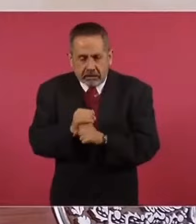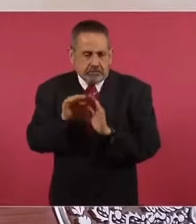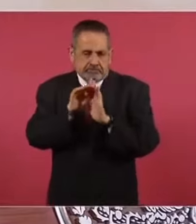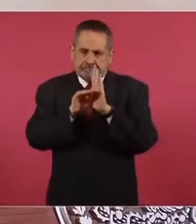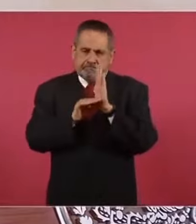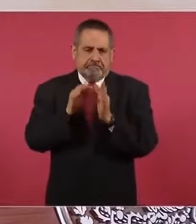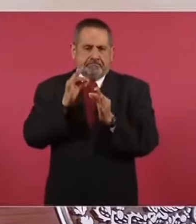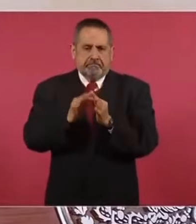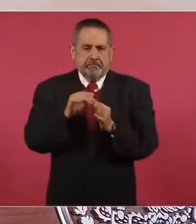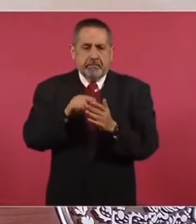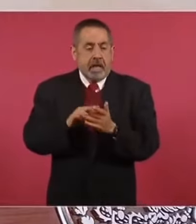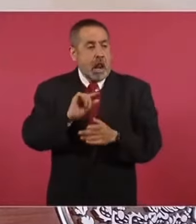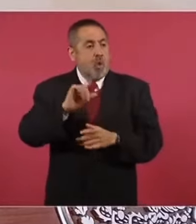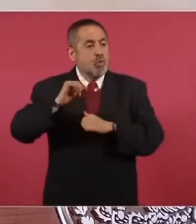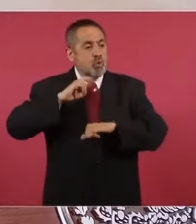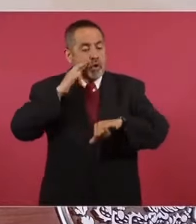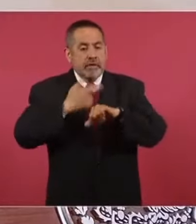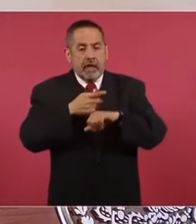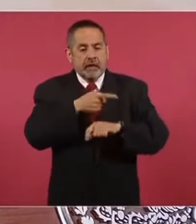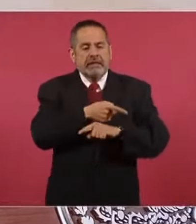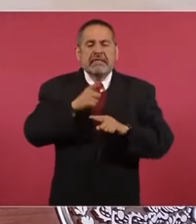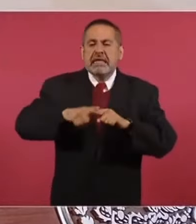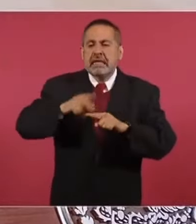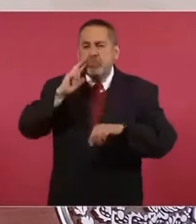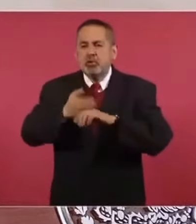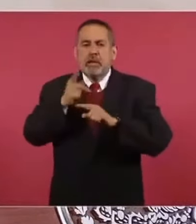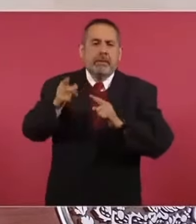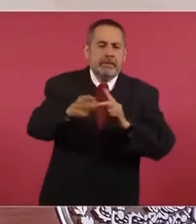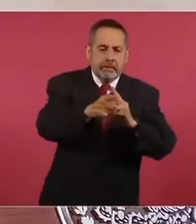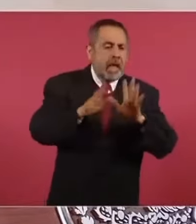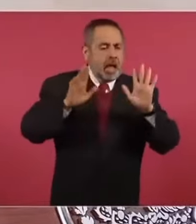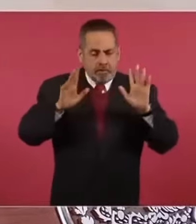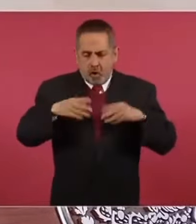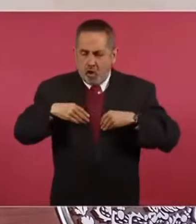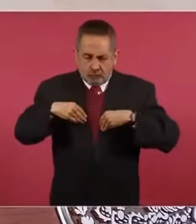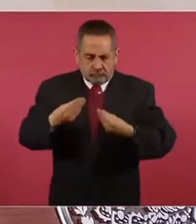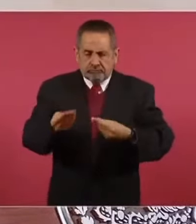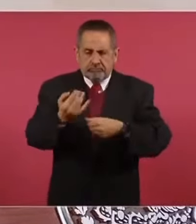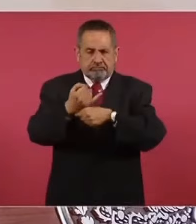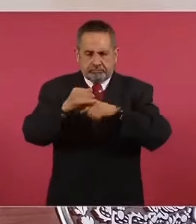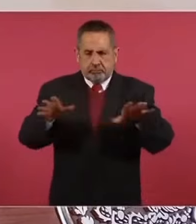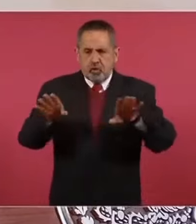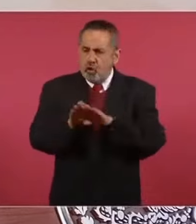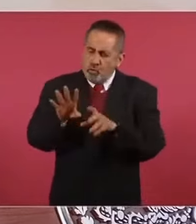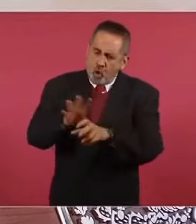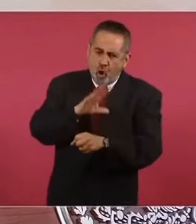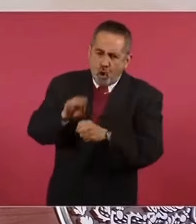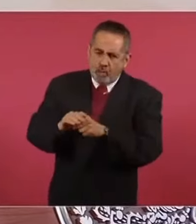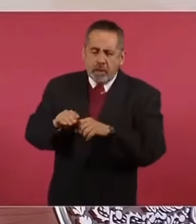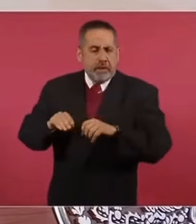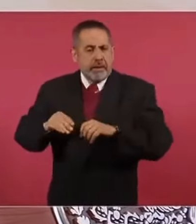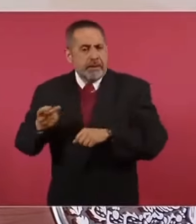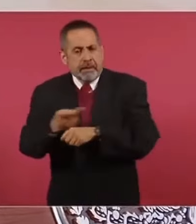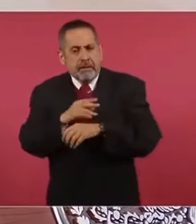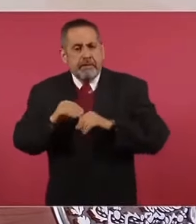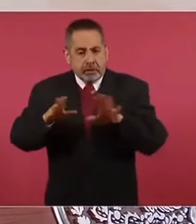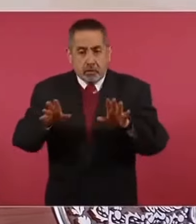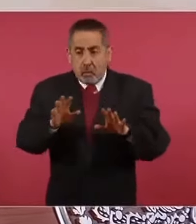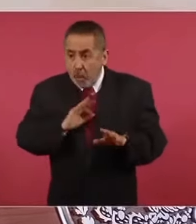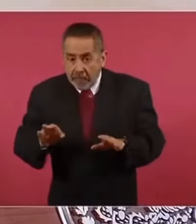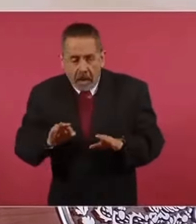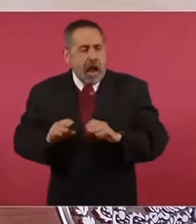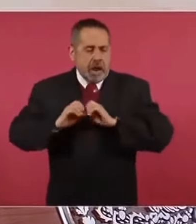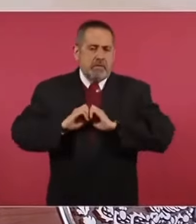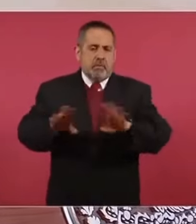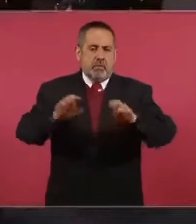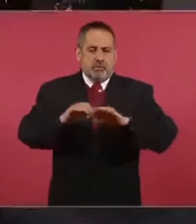casos y la autoridad determina la responsabilidad, pero nosotros vamos a conocer, como fue en todo caso, lo que se pueda dar a conocer de los